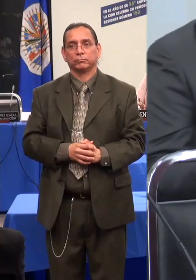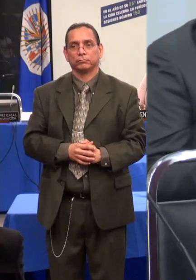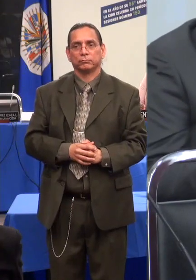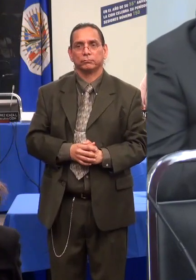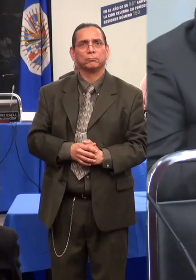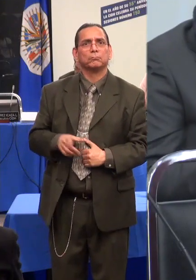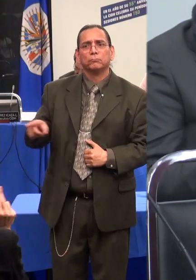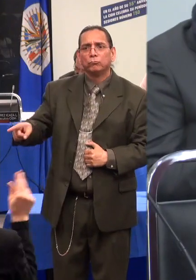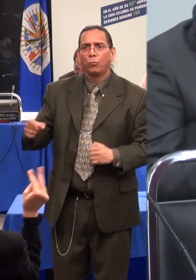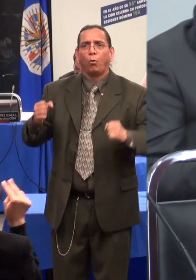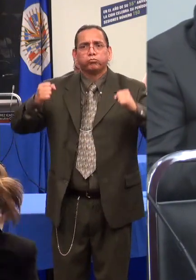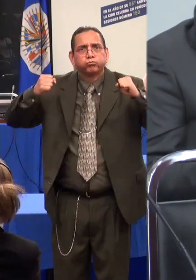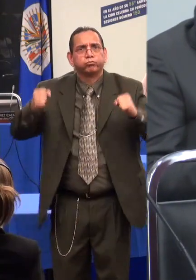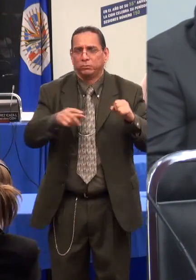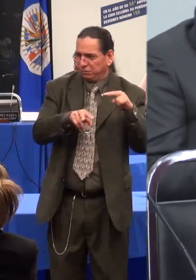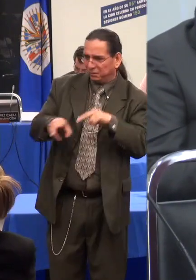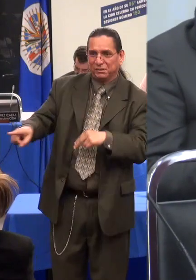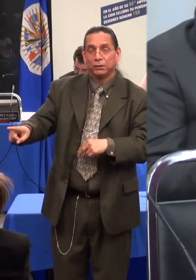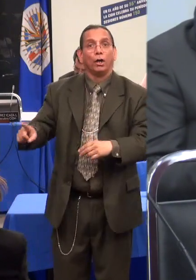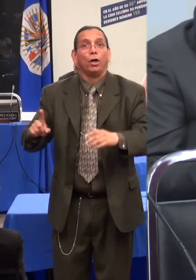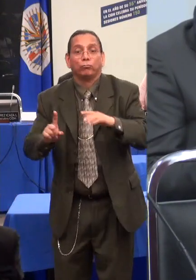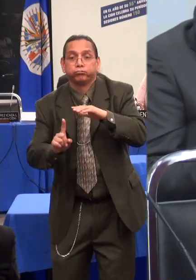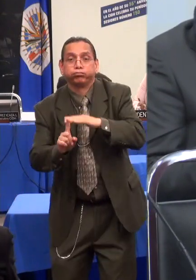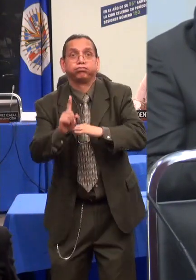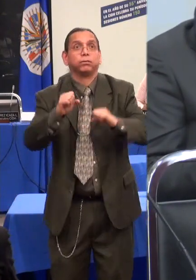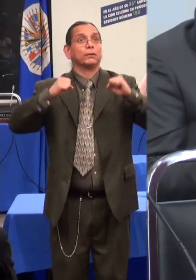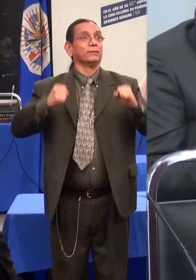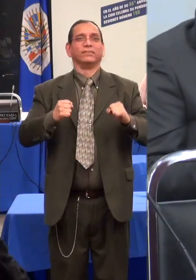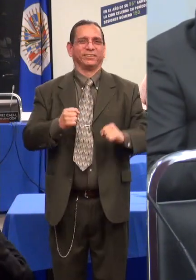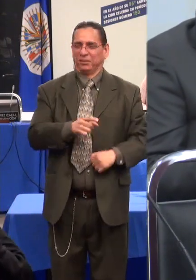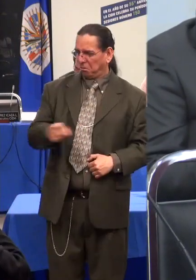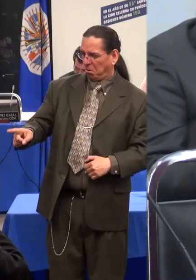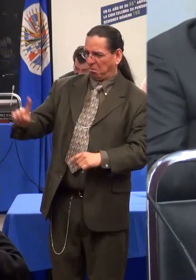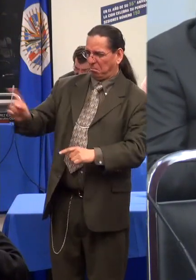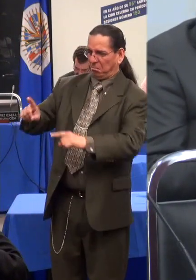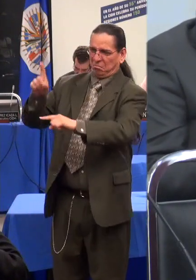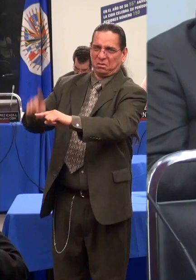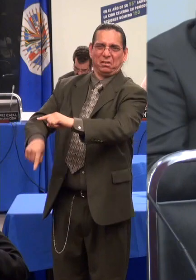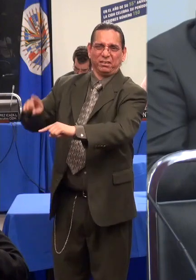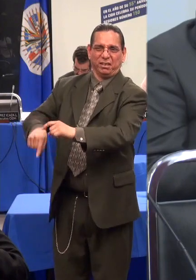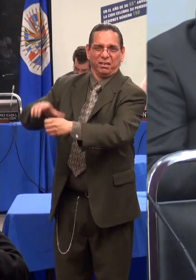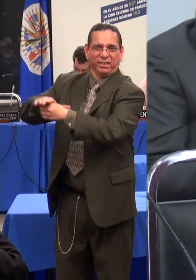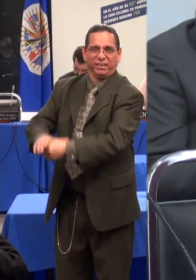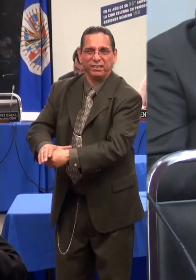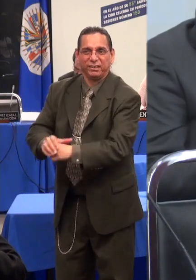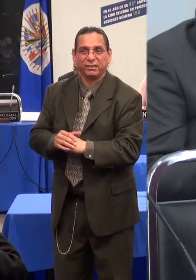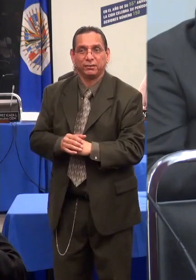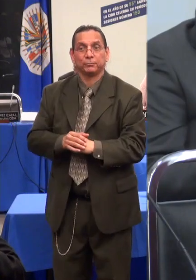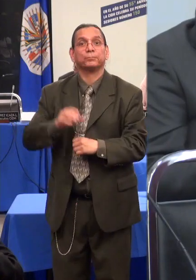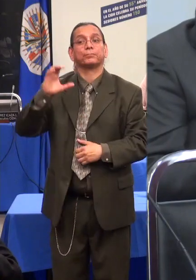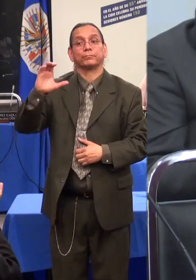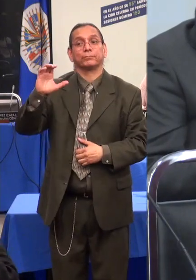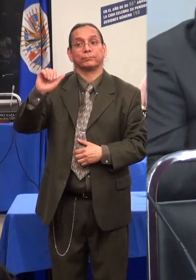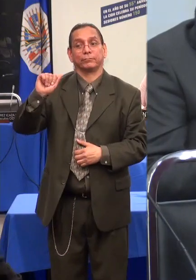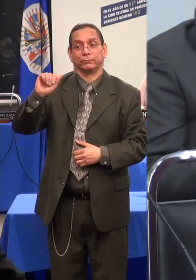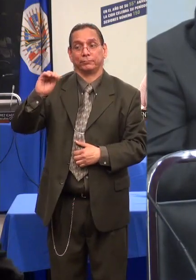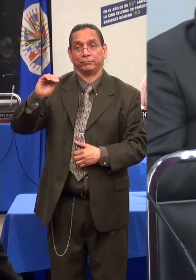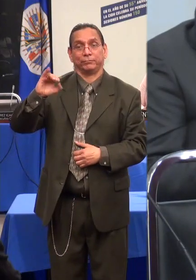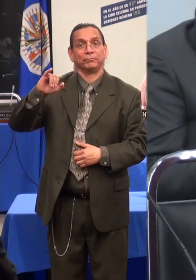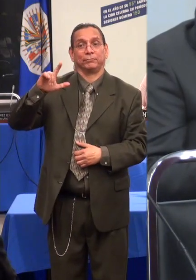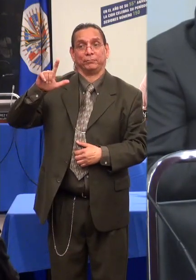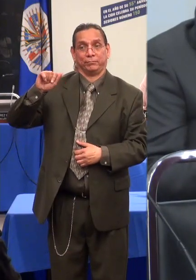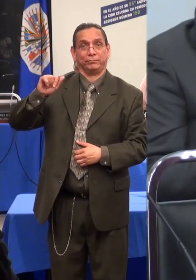Las personas con discapacidad son vistas aún como objetos de caridad, como enfermas, como una carga social y como